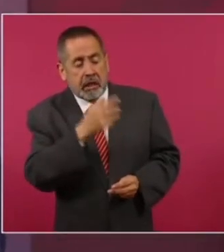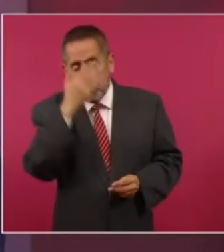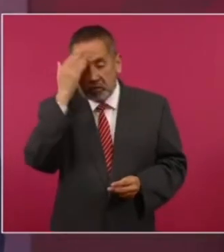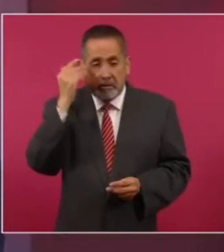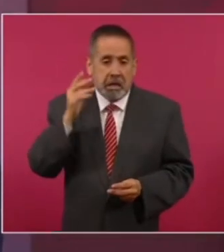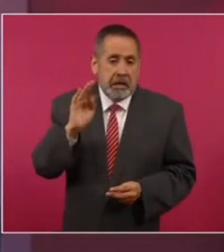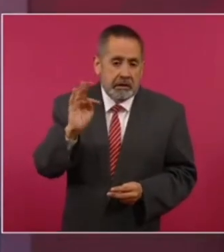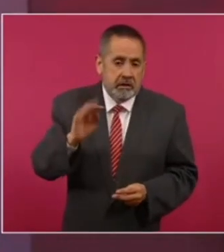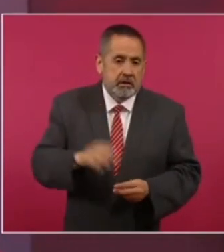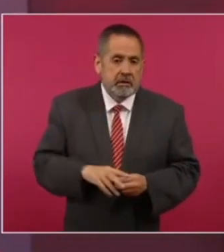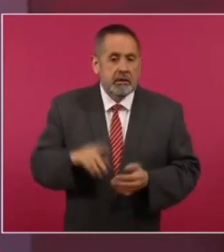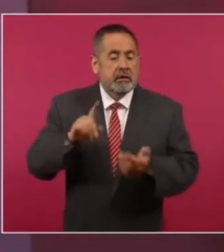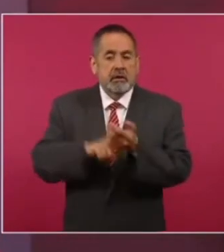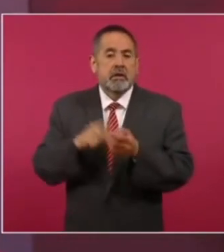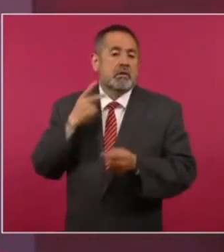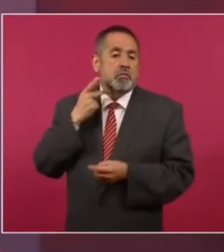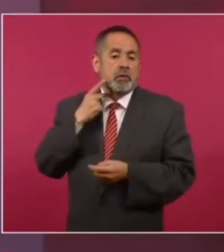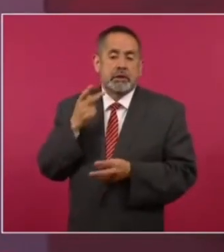en política